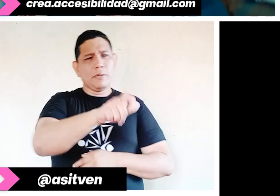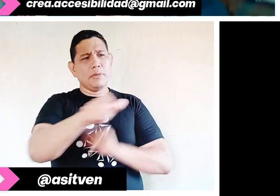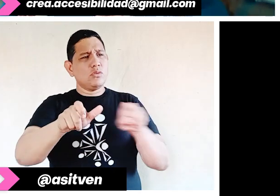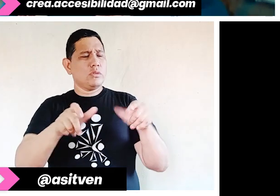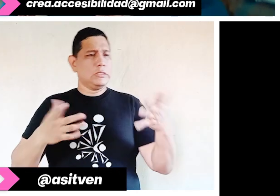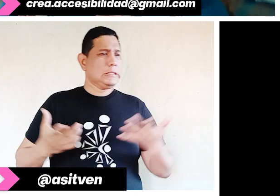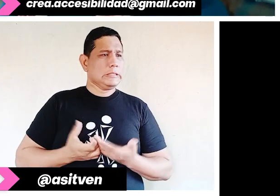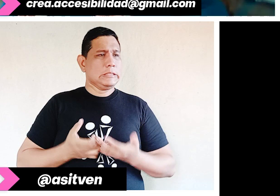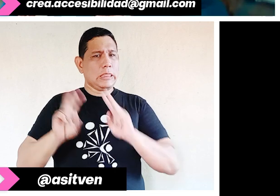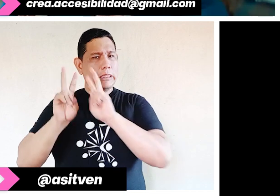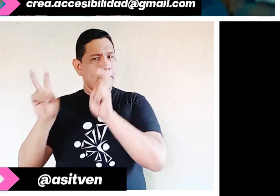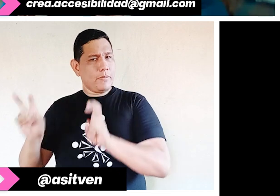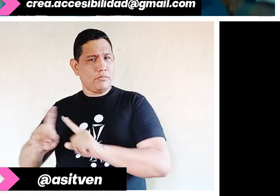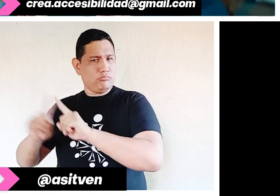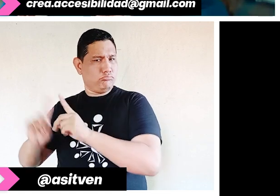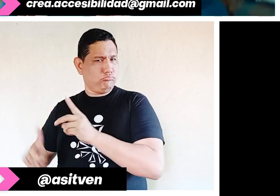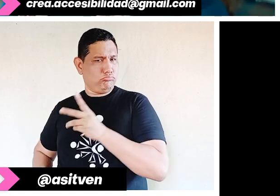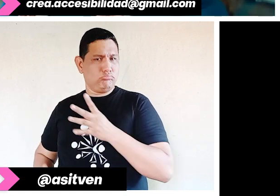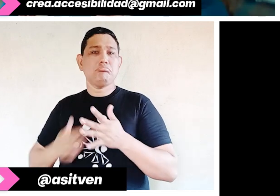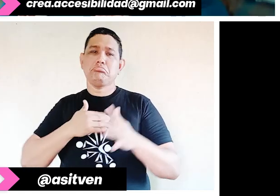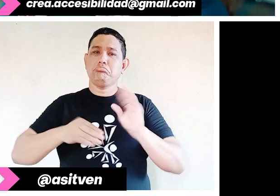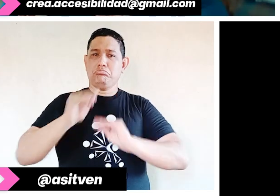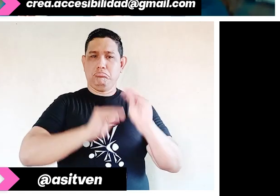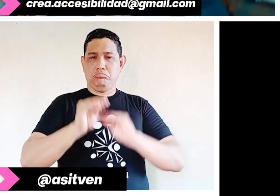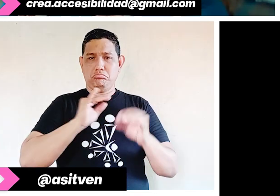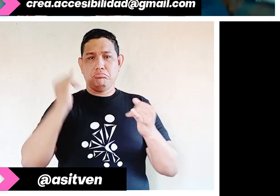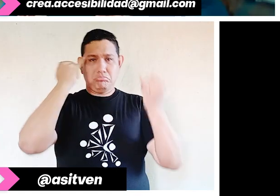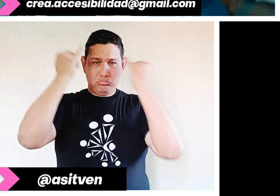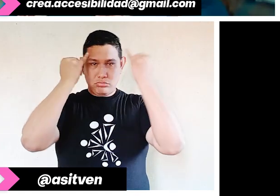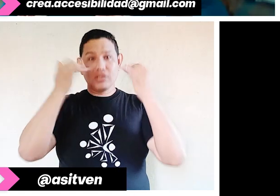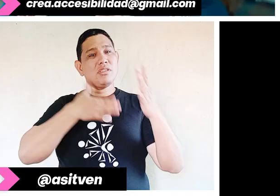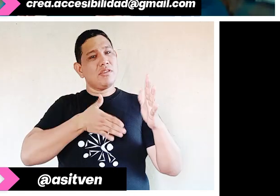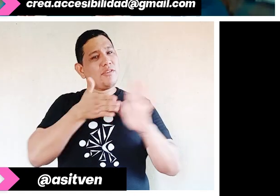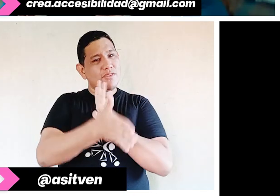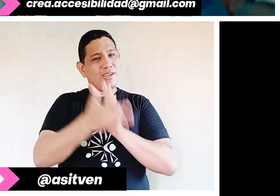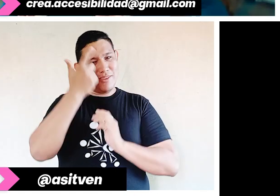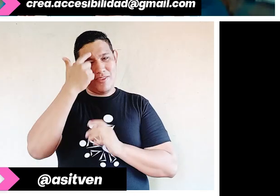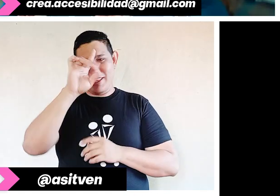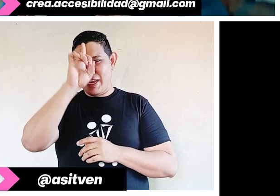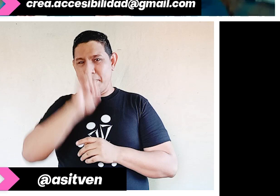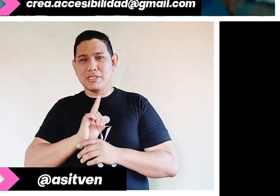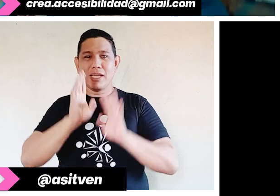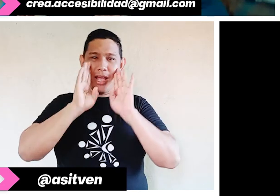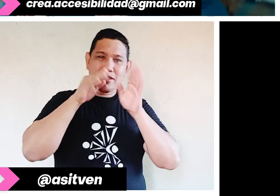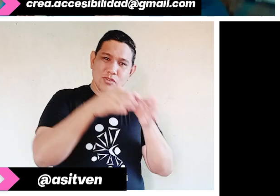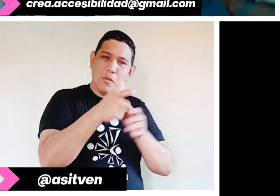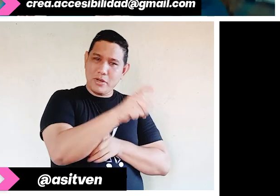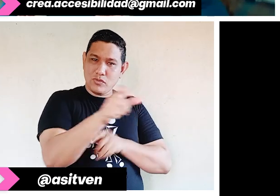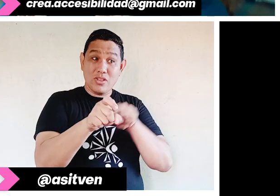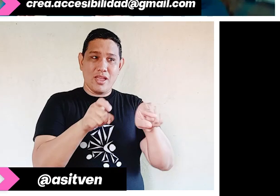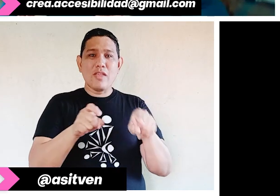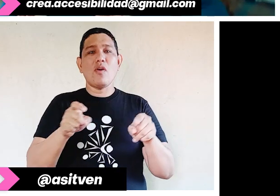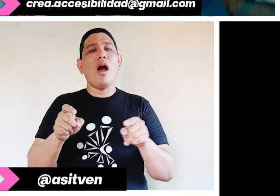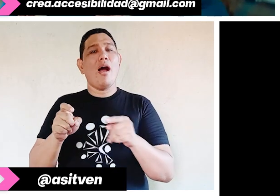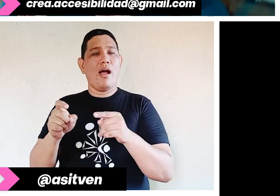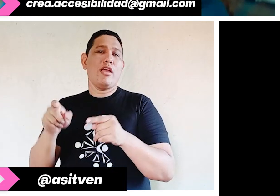temas, de reflexionar al respecto, y por eso se creó la Cátedra Libre de Integración de las Personas con Discapacidad. Como van a ver, todas